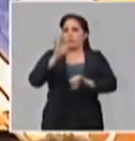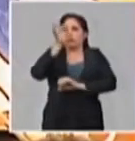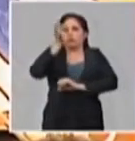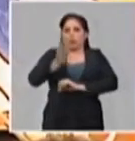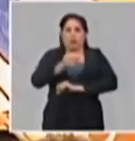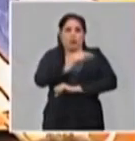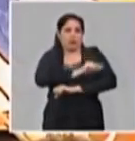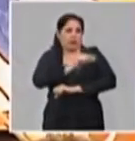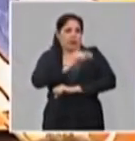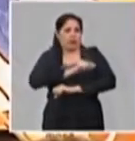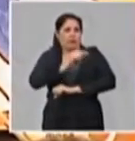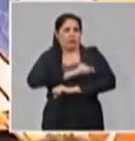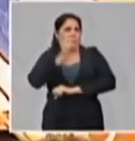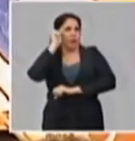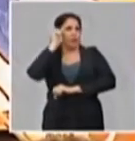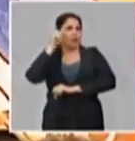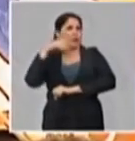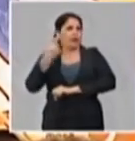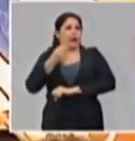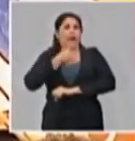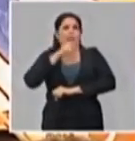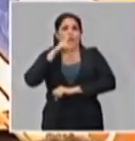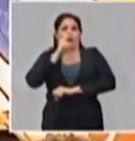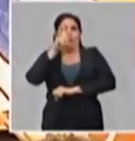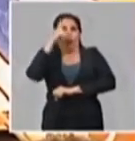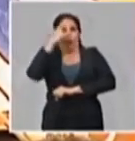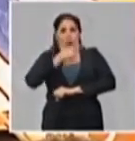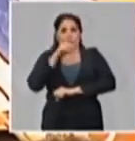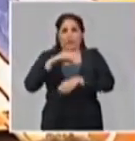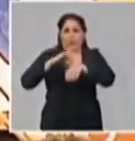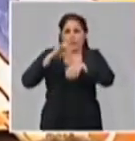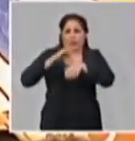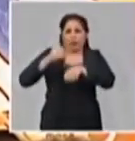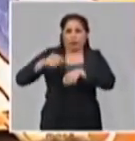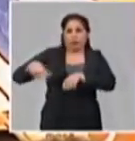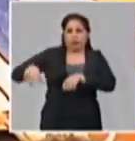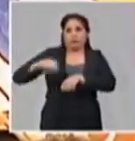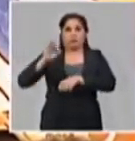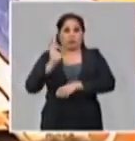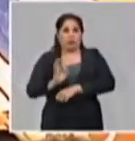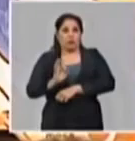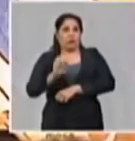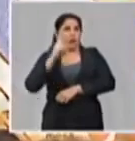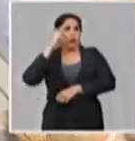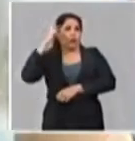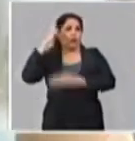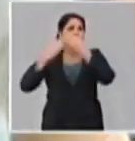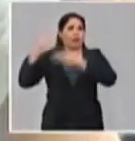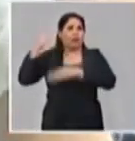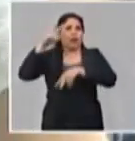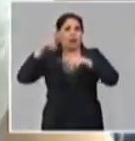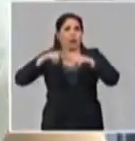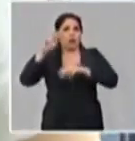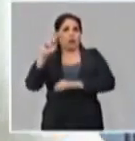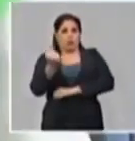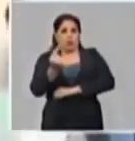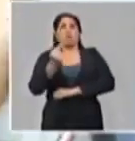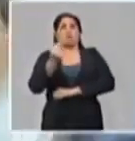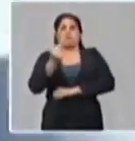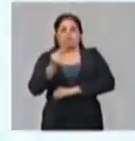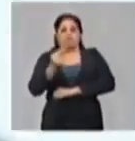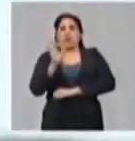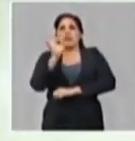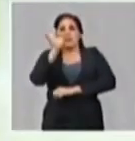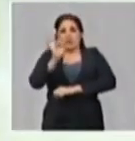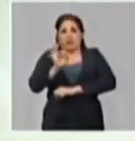recientemente tuvimos la experiencia del Ébola, también cuando el H1N1. Y específicamente,